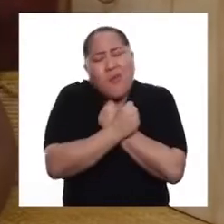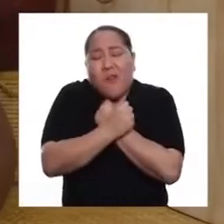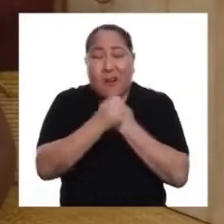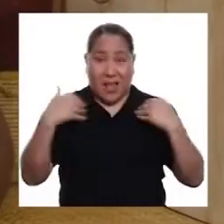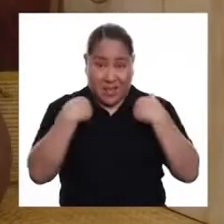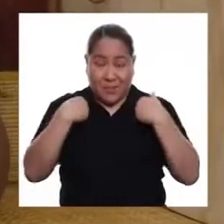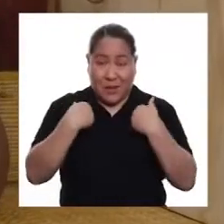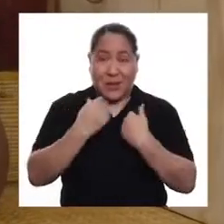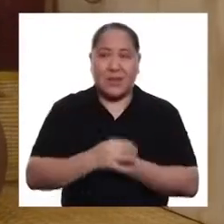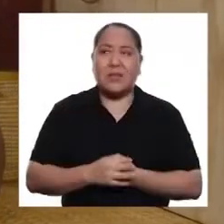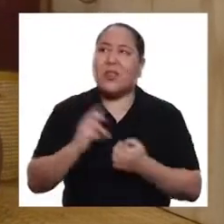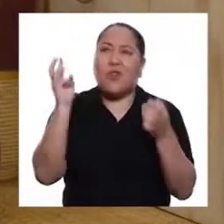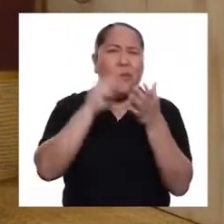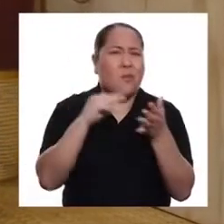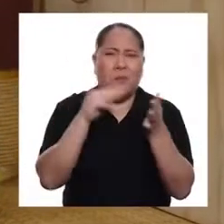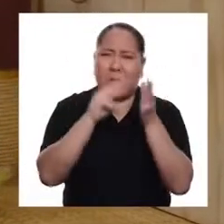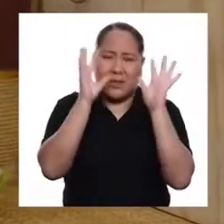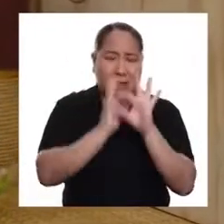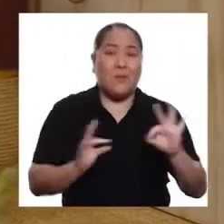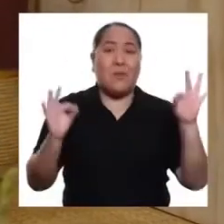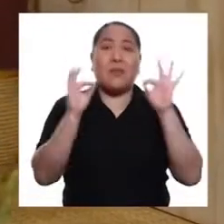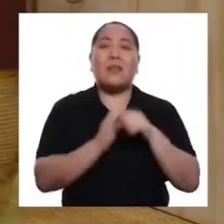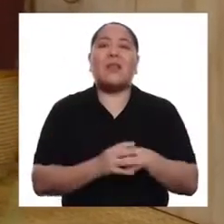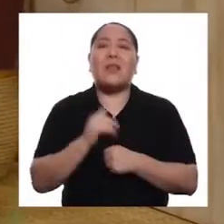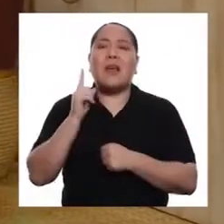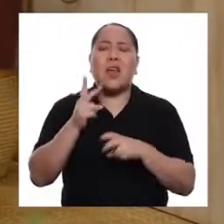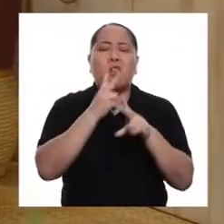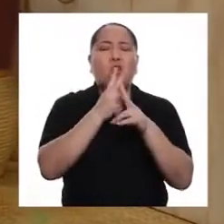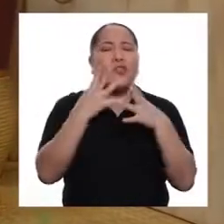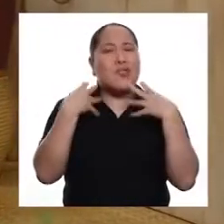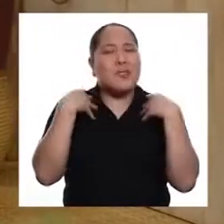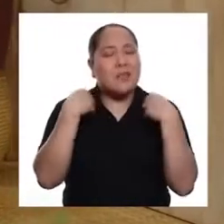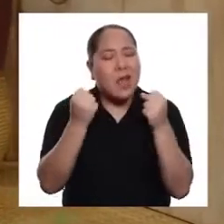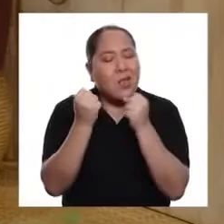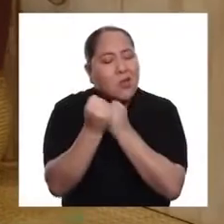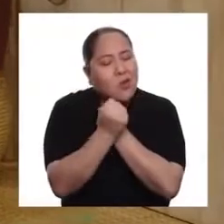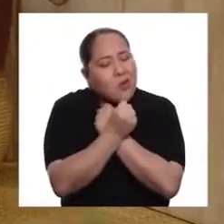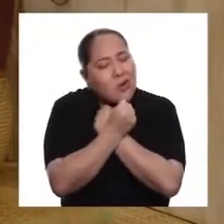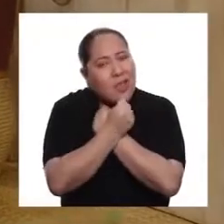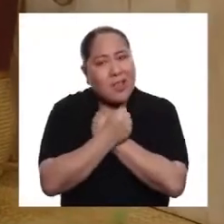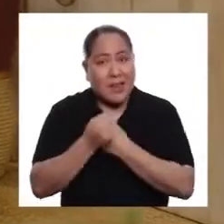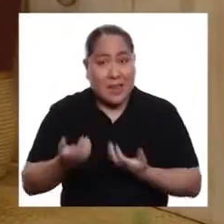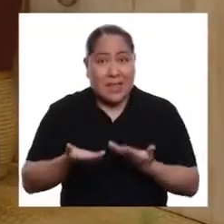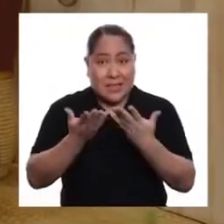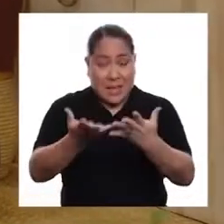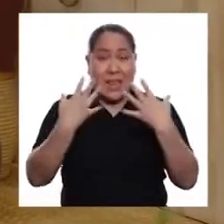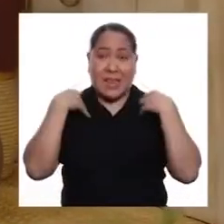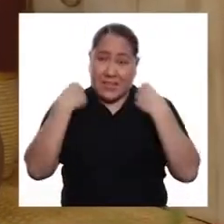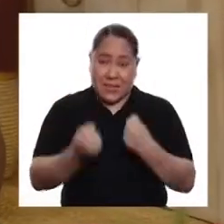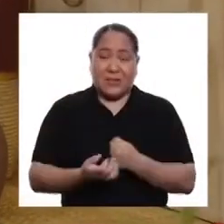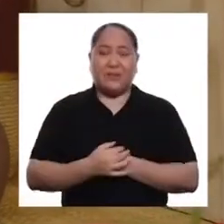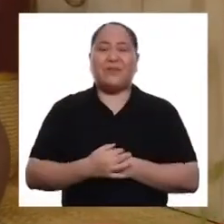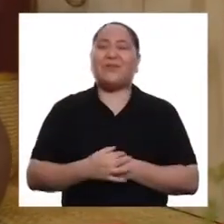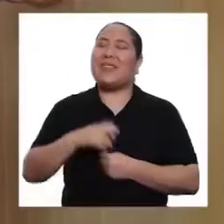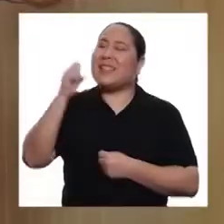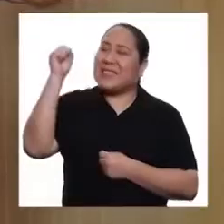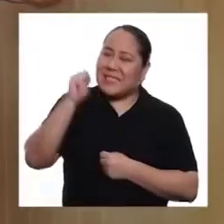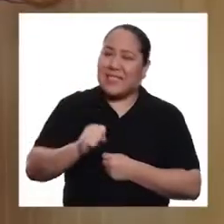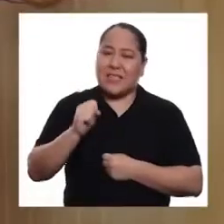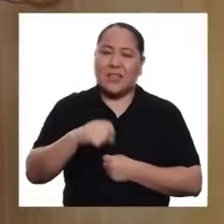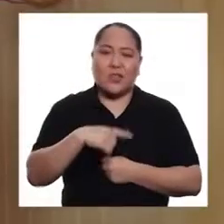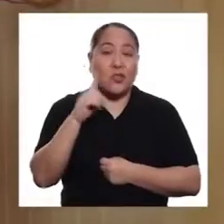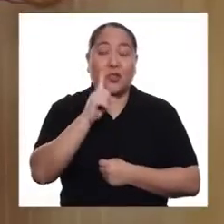su amor a los animales y lo más importante, que los cura con cariño. Les devuelve la salud.